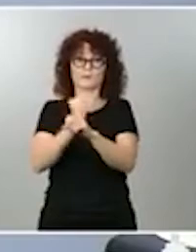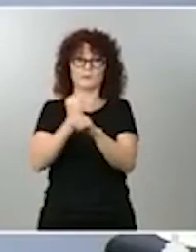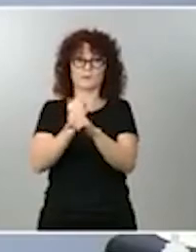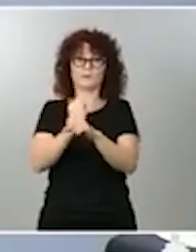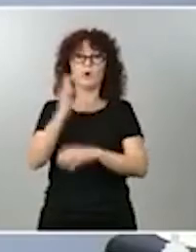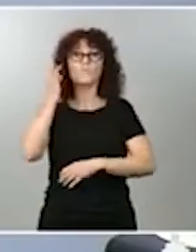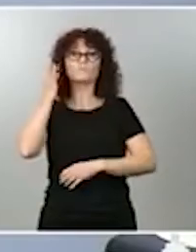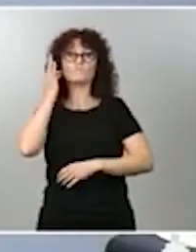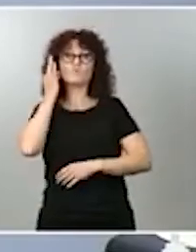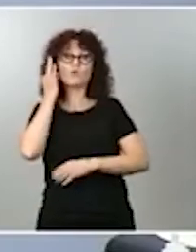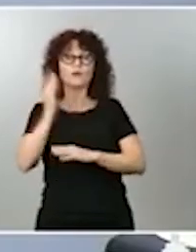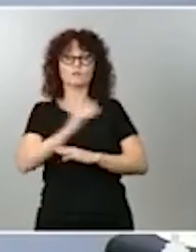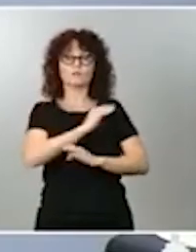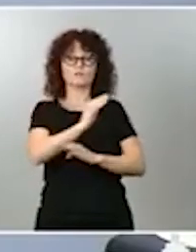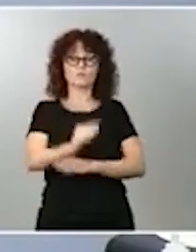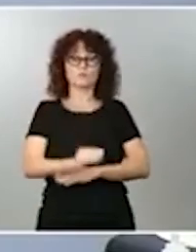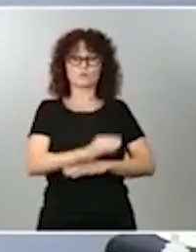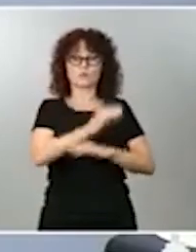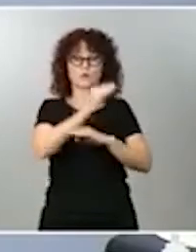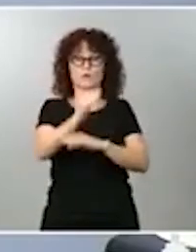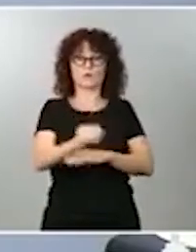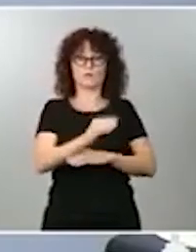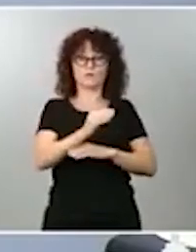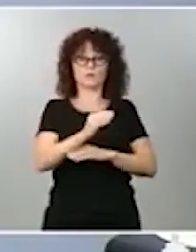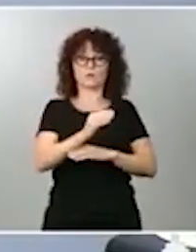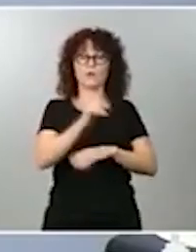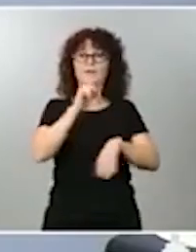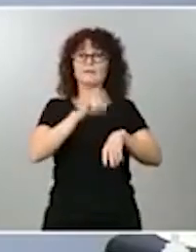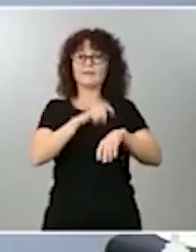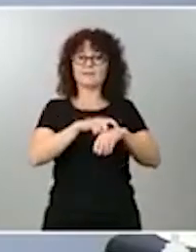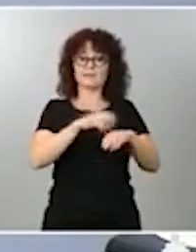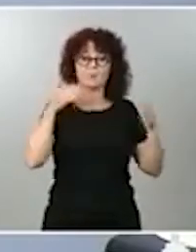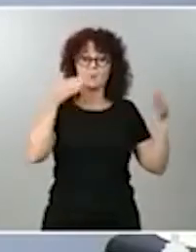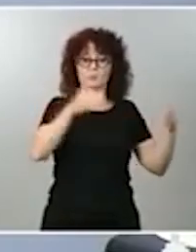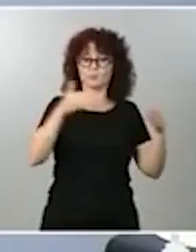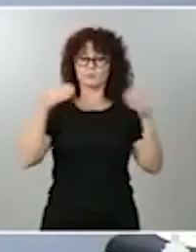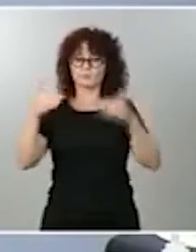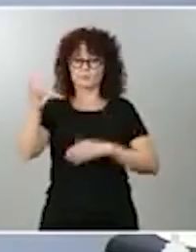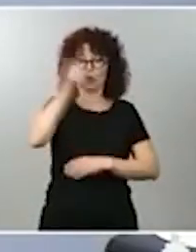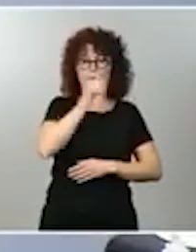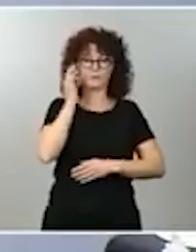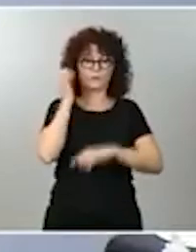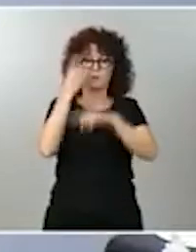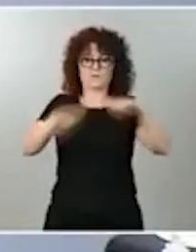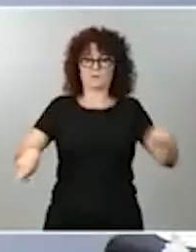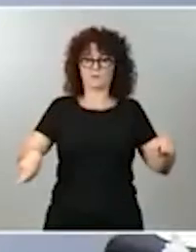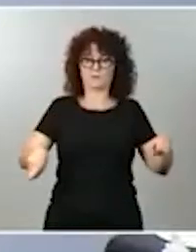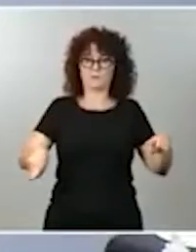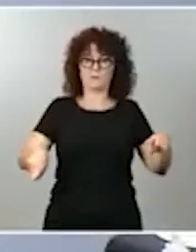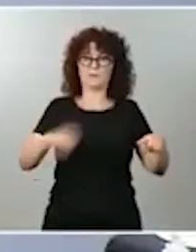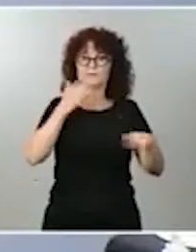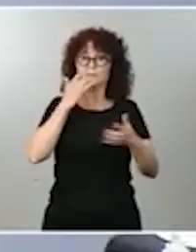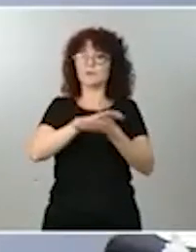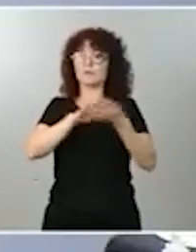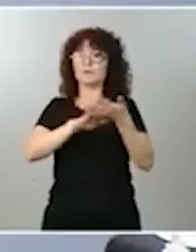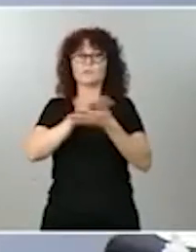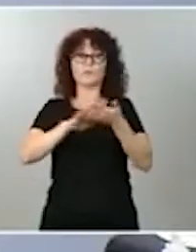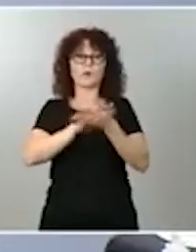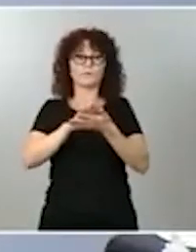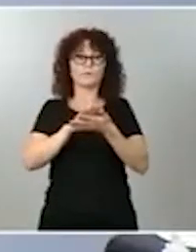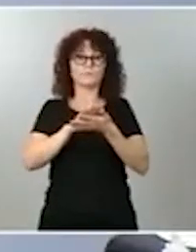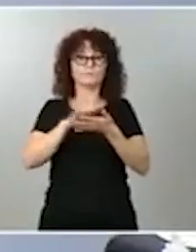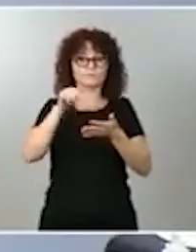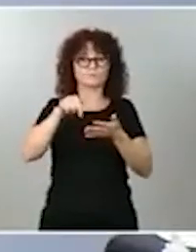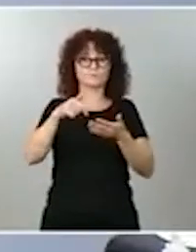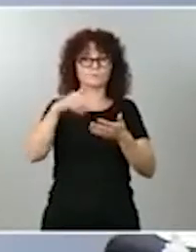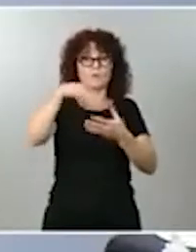tiempo mujeres y hombres de forma desigual, si no abordamos la crisis de cuidados que existe en nuestro país, si no abordamos también otros elementos del mercado de